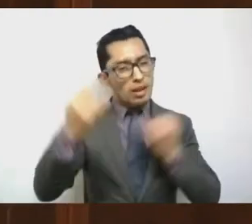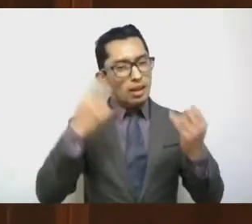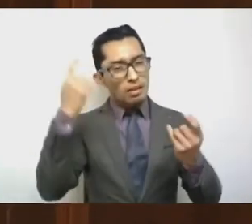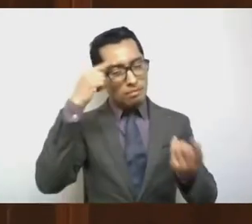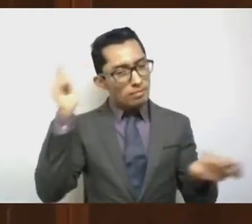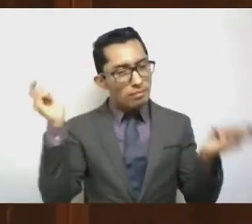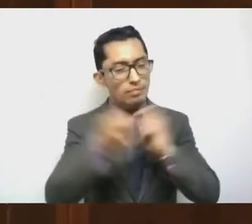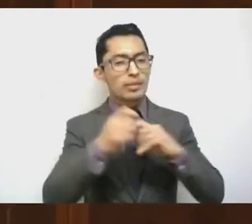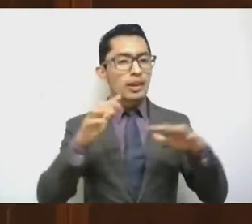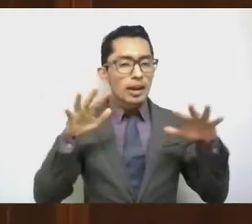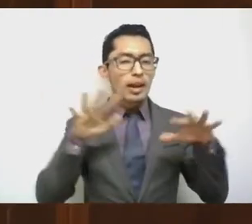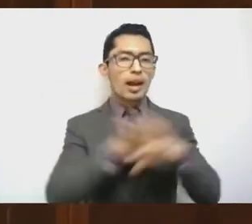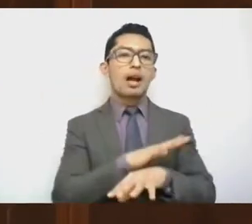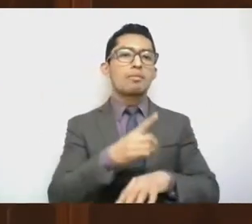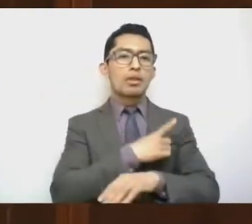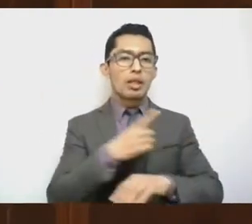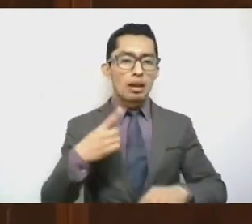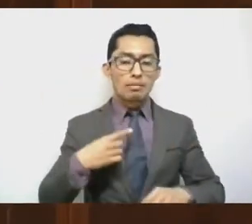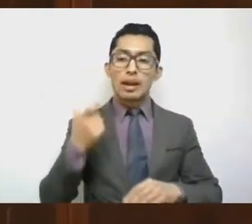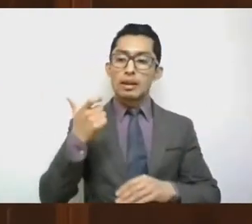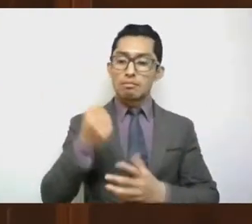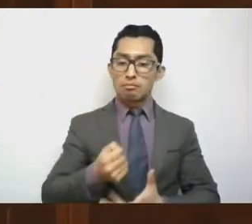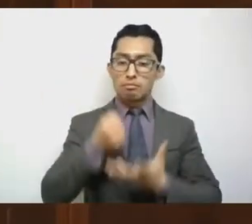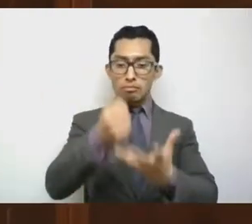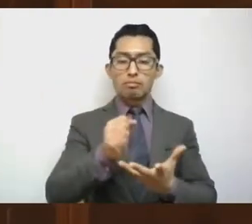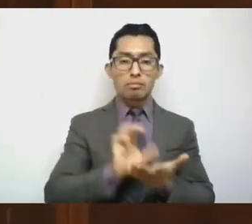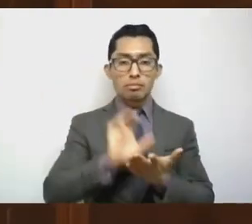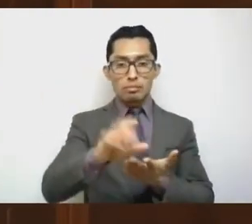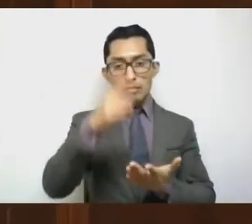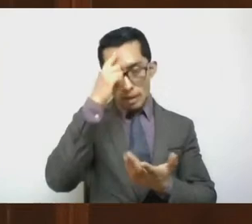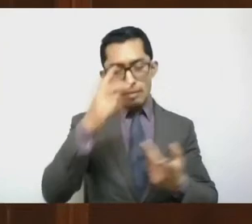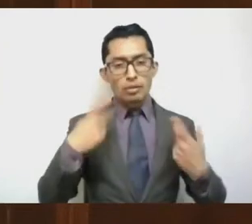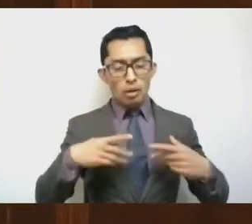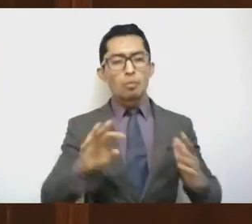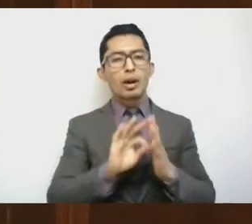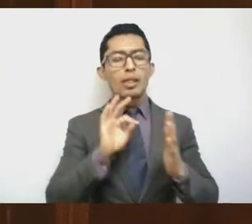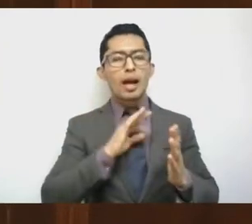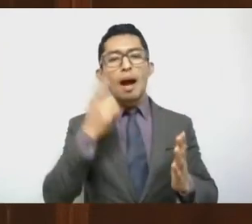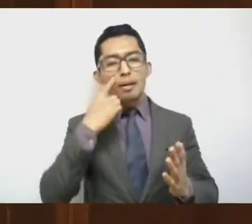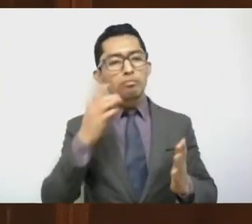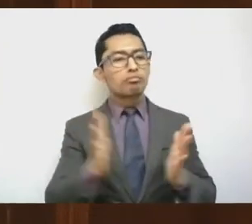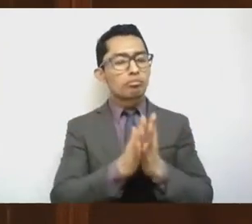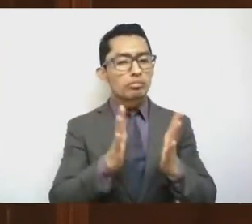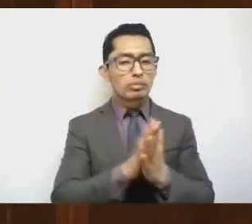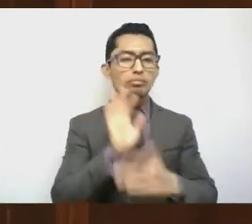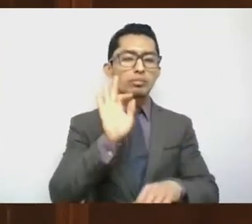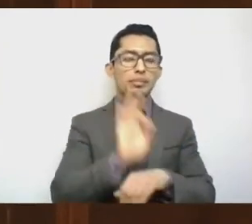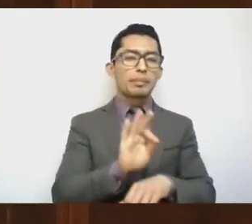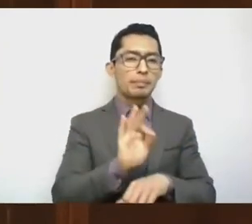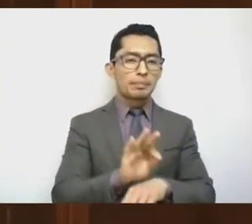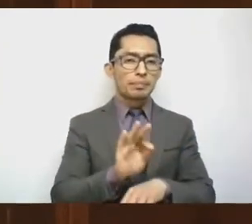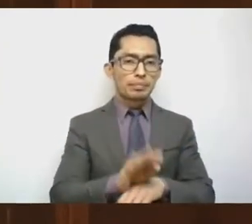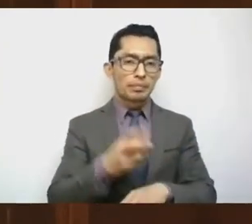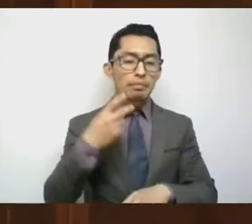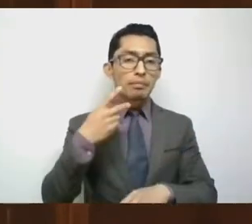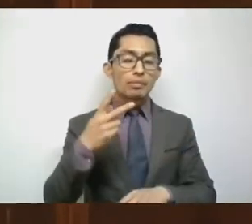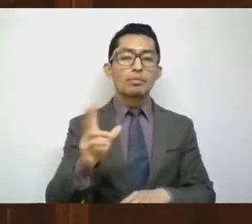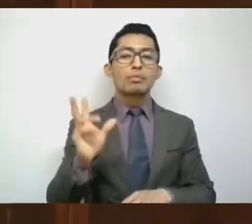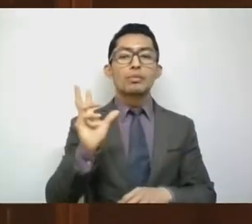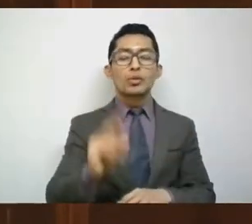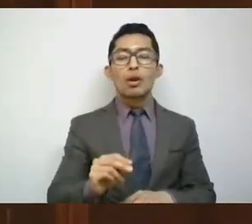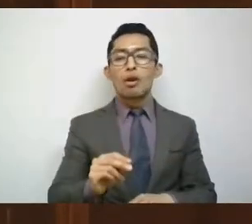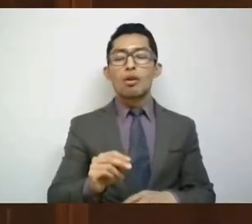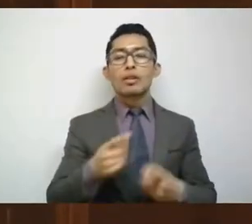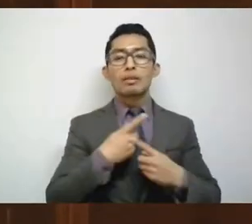necesitamos un presupuesto participativo, no en el término estricto del concepto